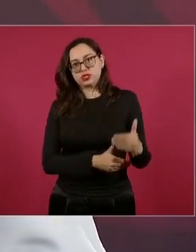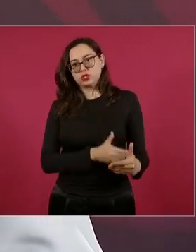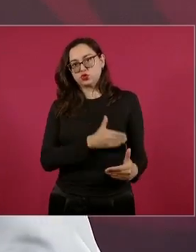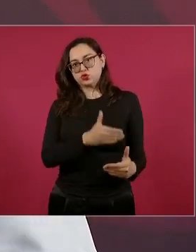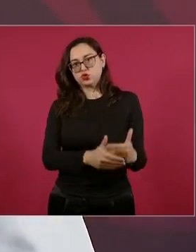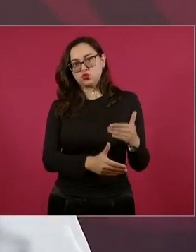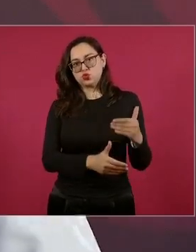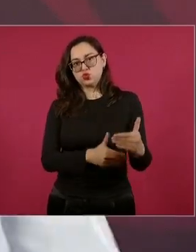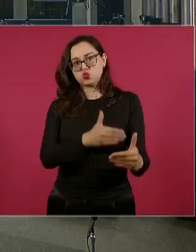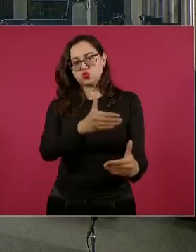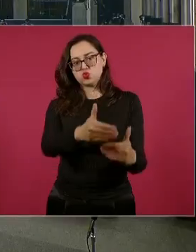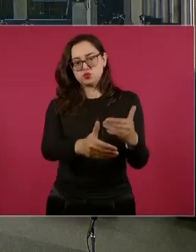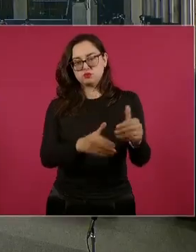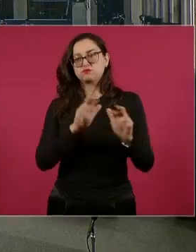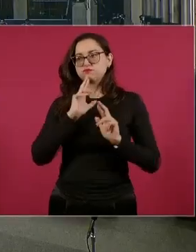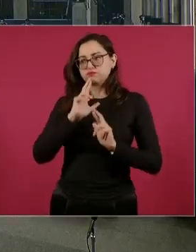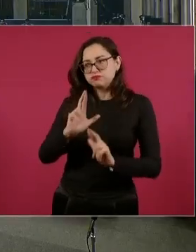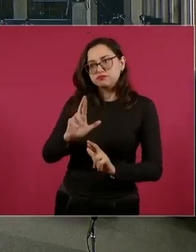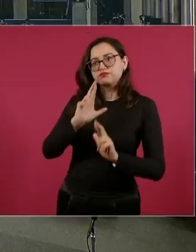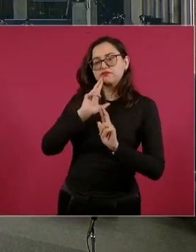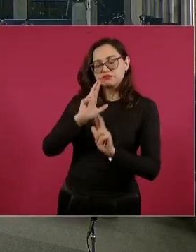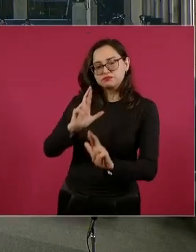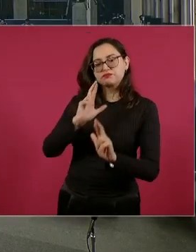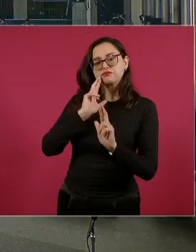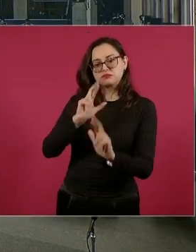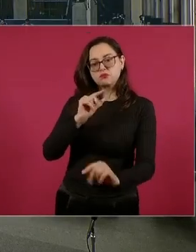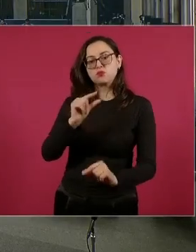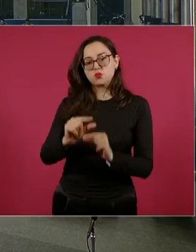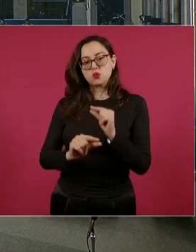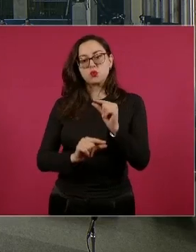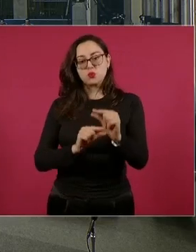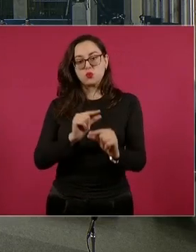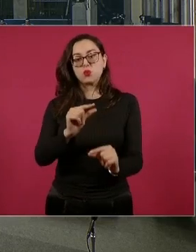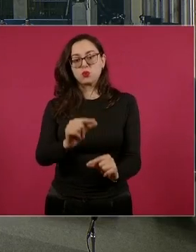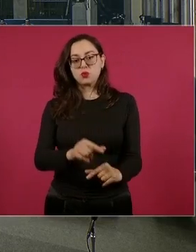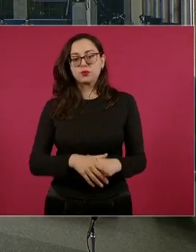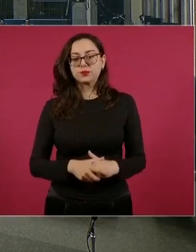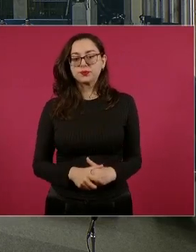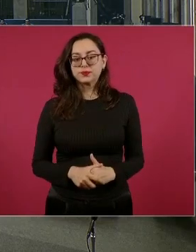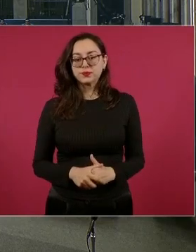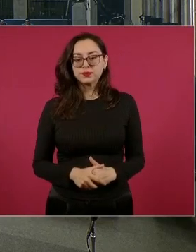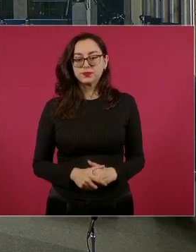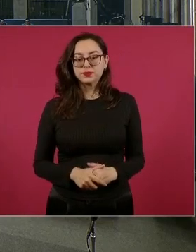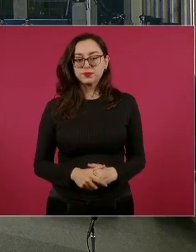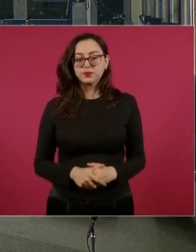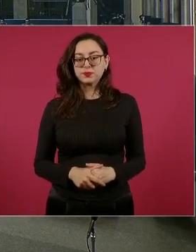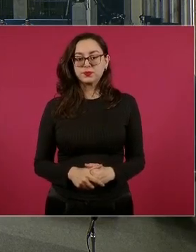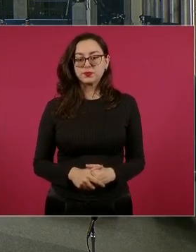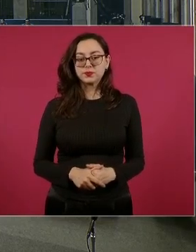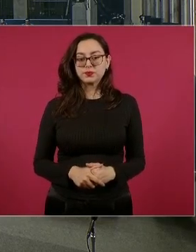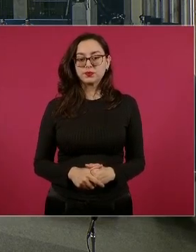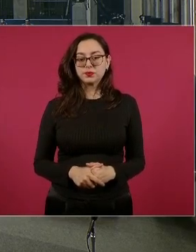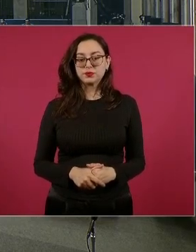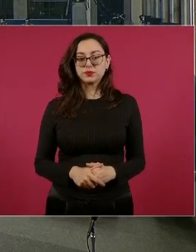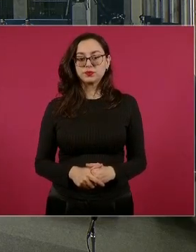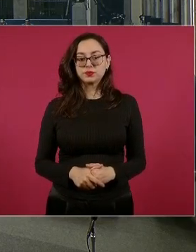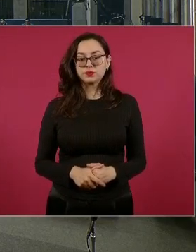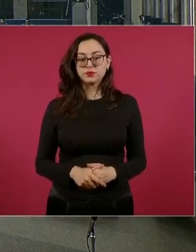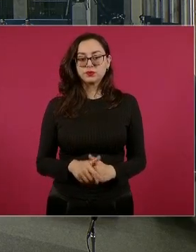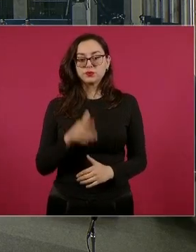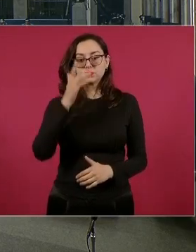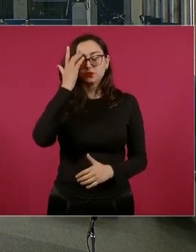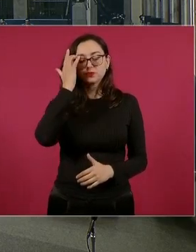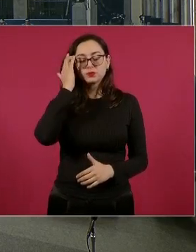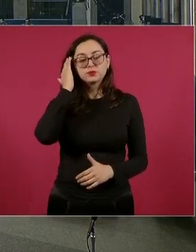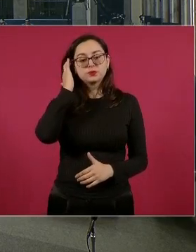eso sí se va a hacer. Me gustaría conocer que esta persona lamentablemente tenía un seguimiento por parte de los grupos del